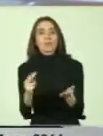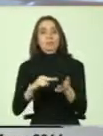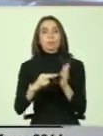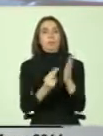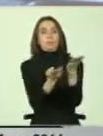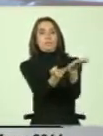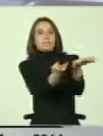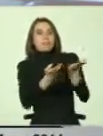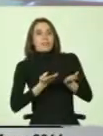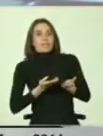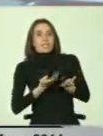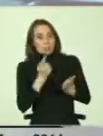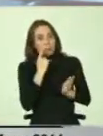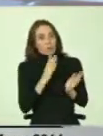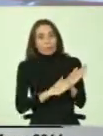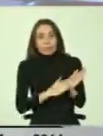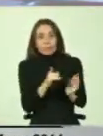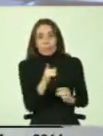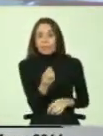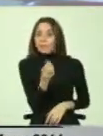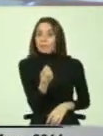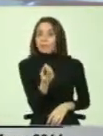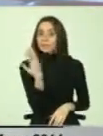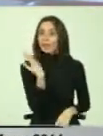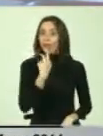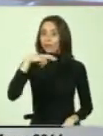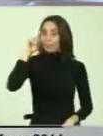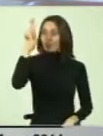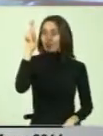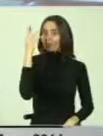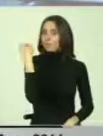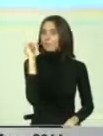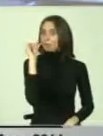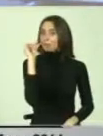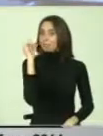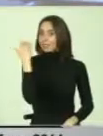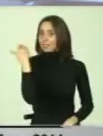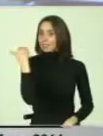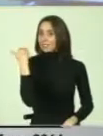prestación de servicios, cosa de constatar lo que ocurría en el norte hace pocos días atrás.